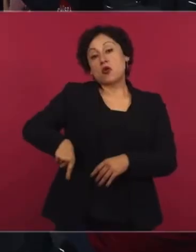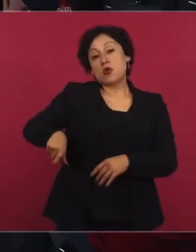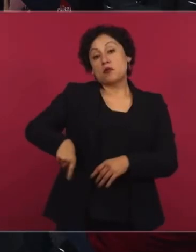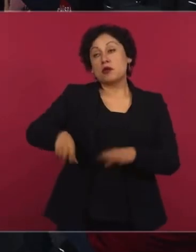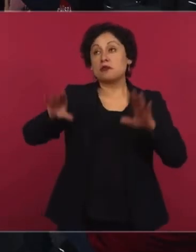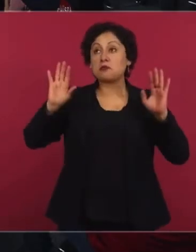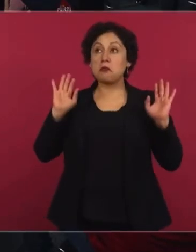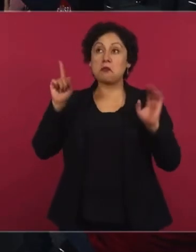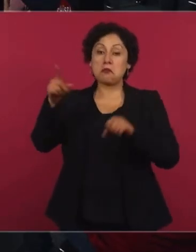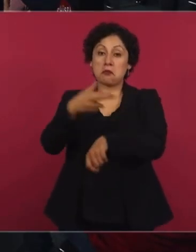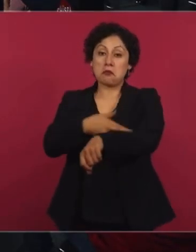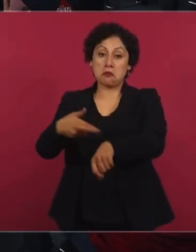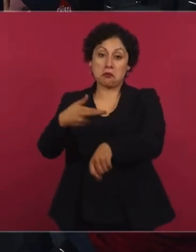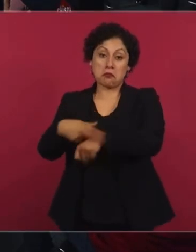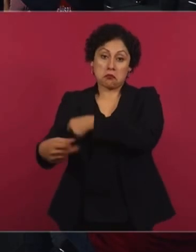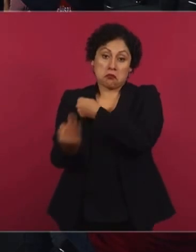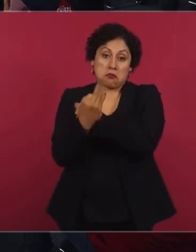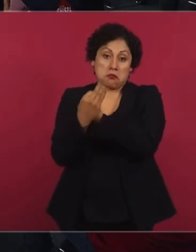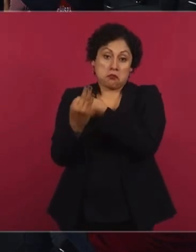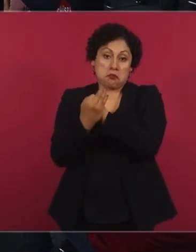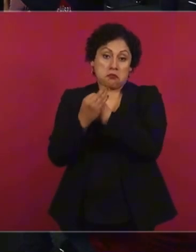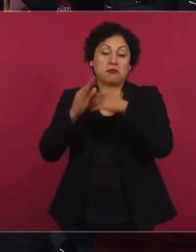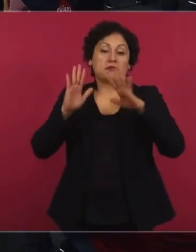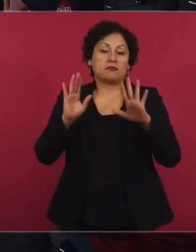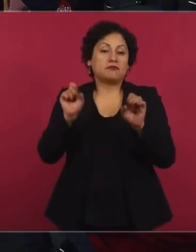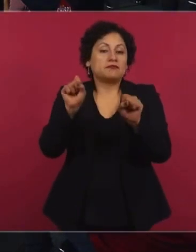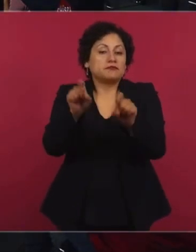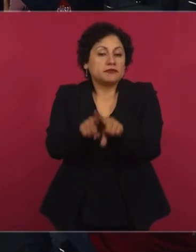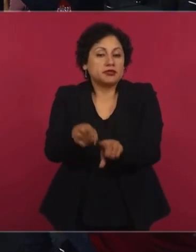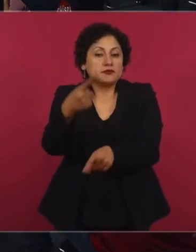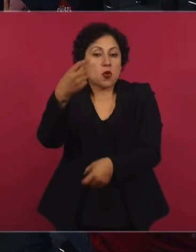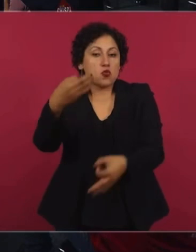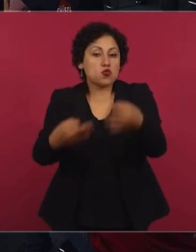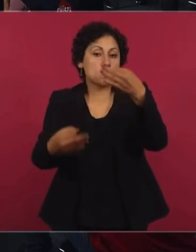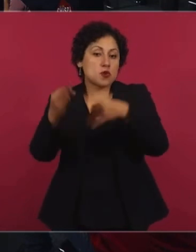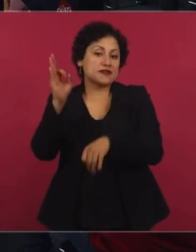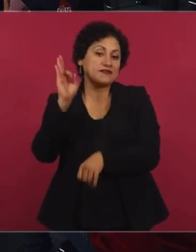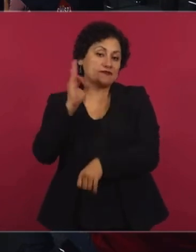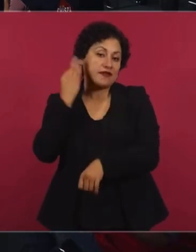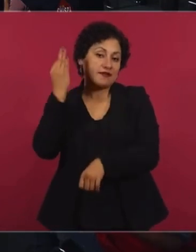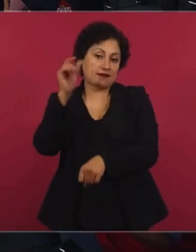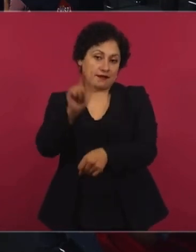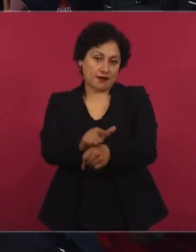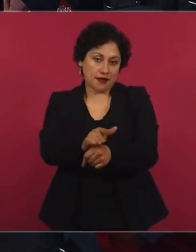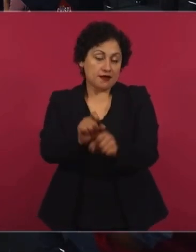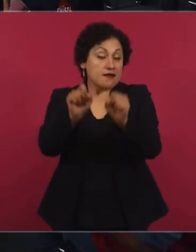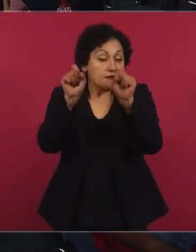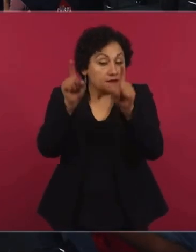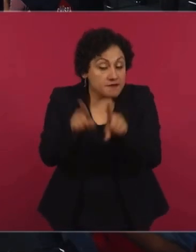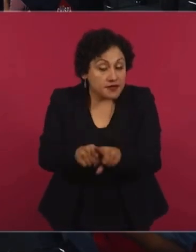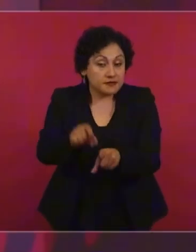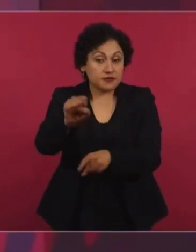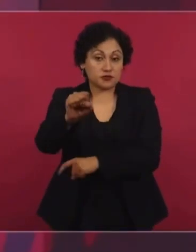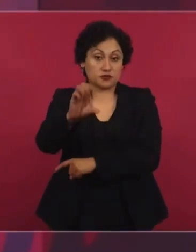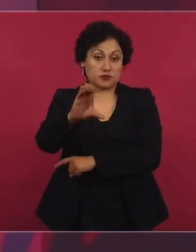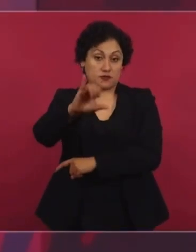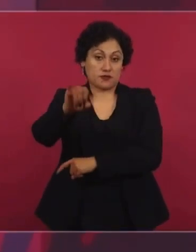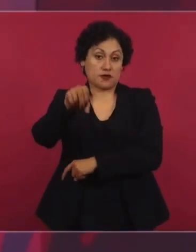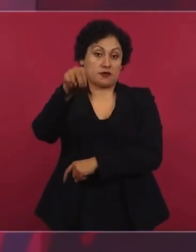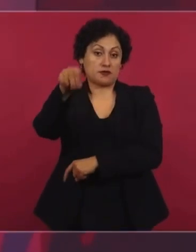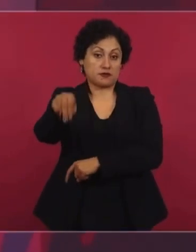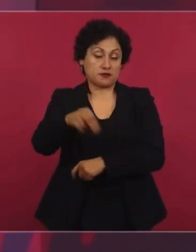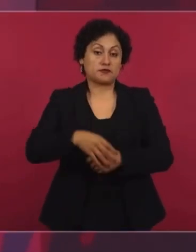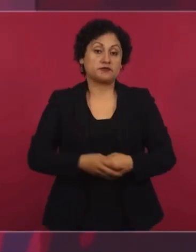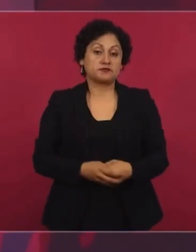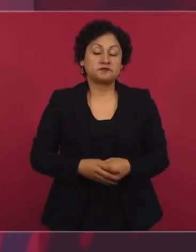un juez federal, incluso la Suprema Corte. A mí me querían en una ocasión